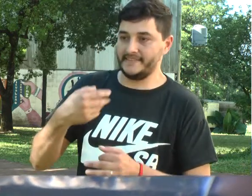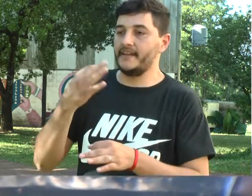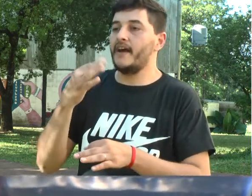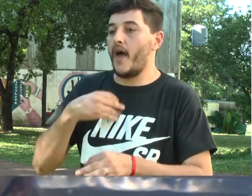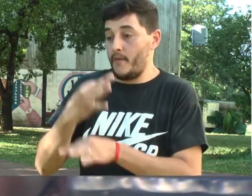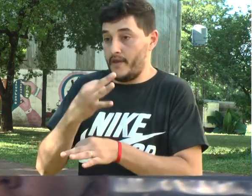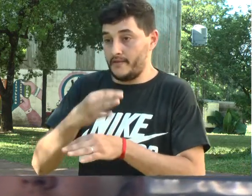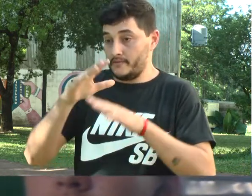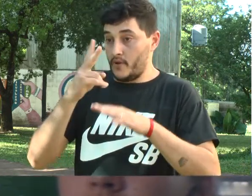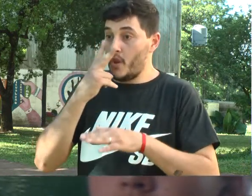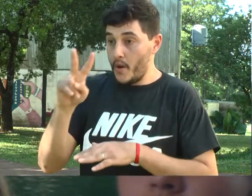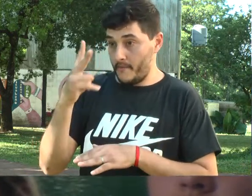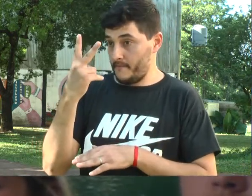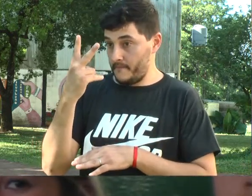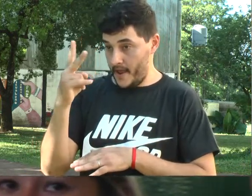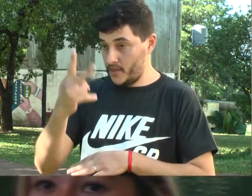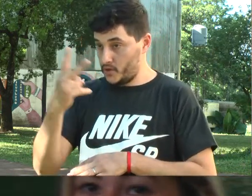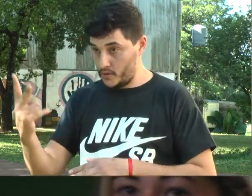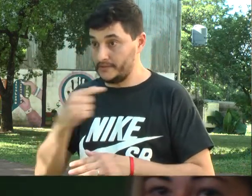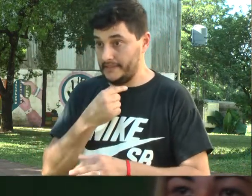Sí, hay dudas, ¿no?